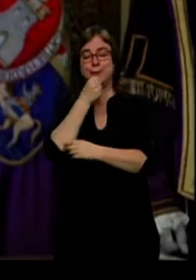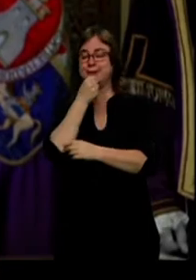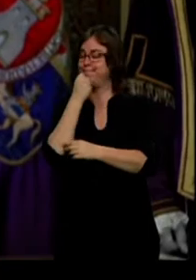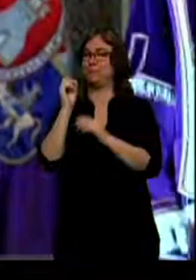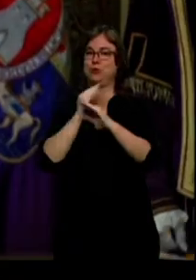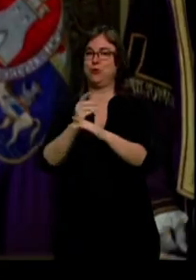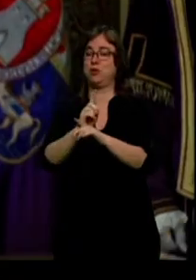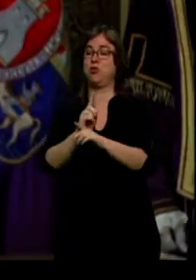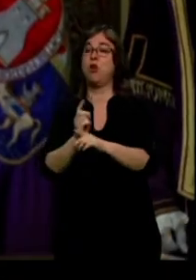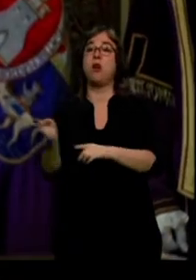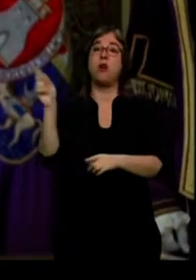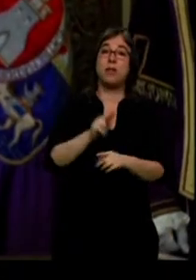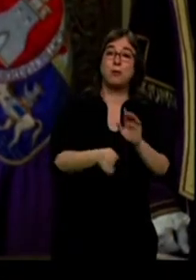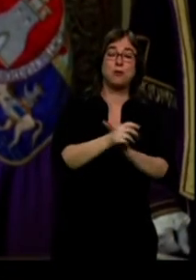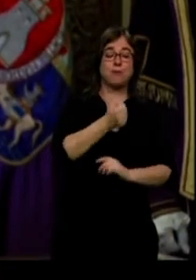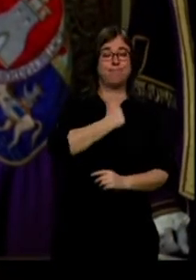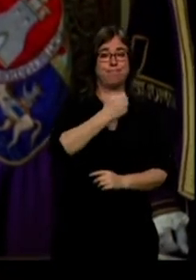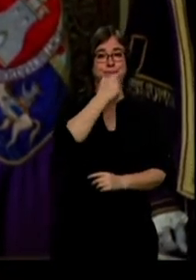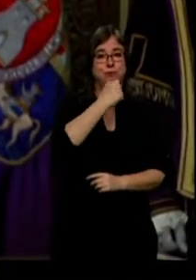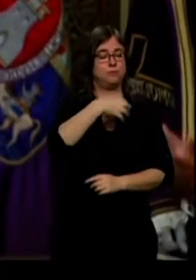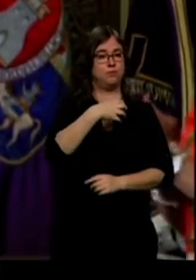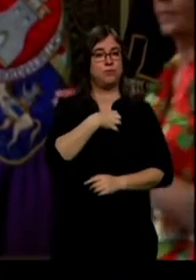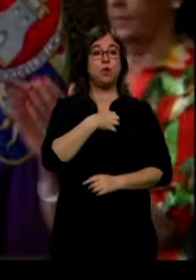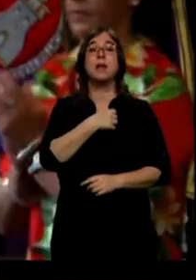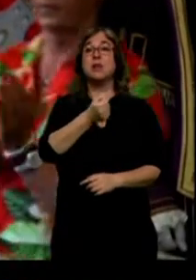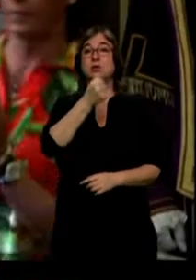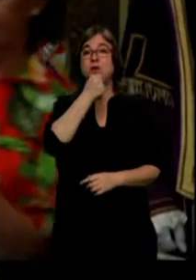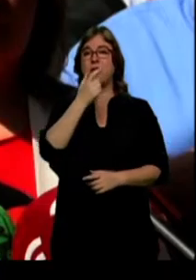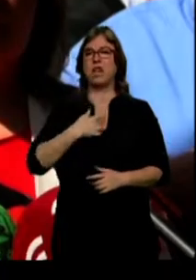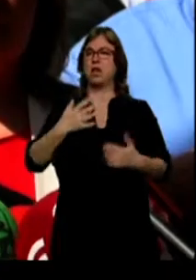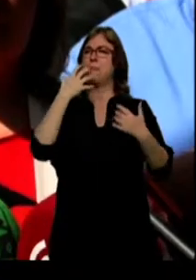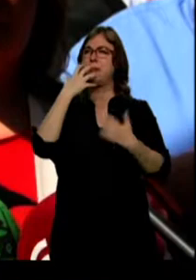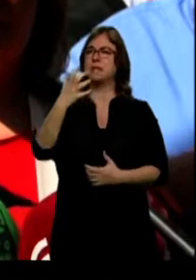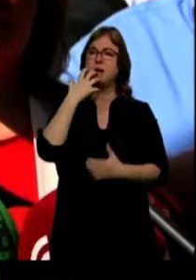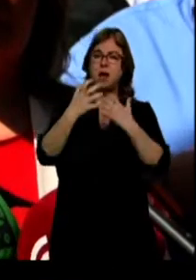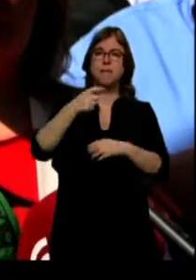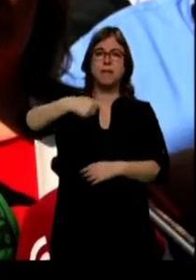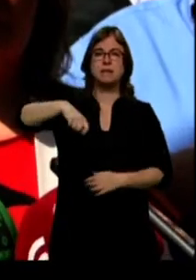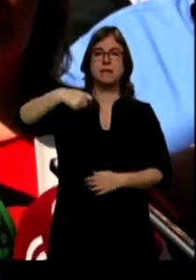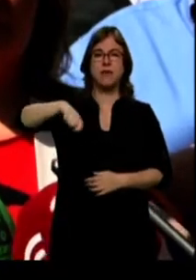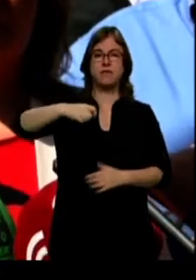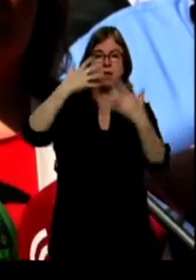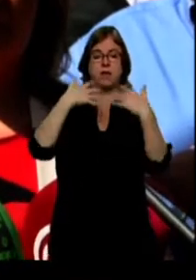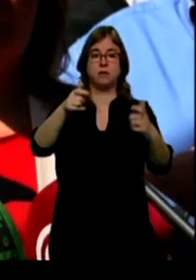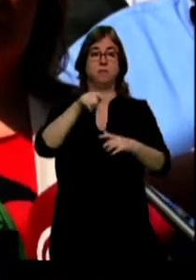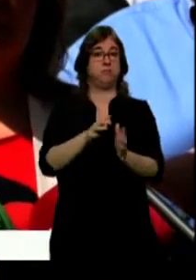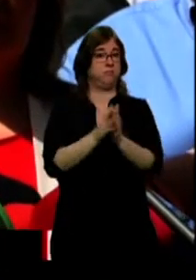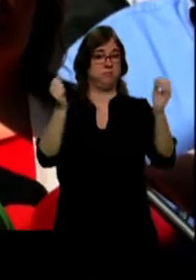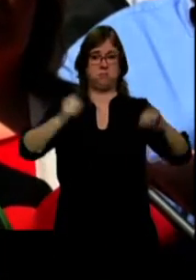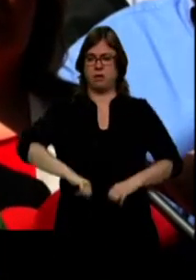provincial. El socialista juraba el cargo entre gritos de presidente entre sus afiliados. Con este pacto de la vergüenza están incumpliendo lo que